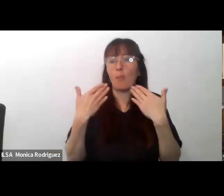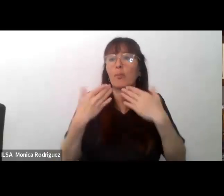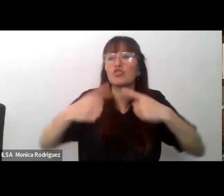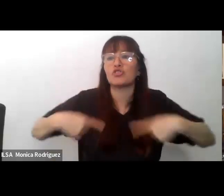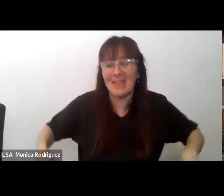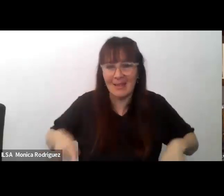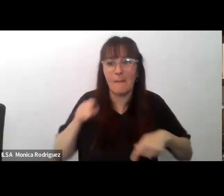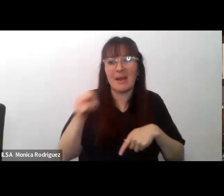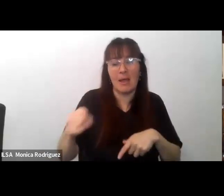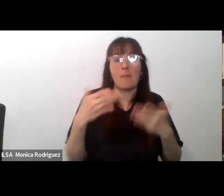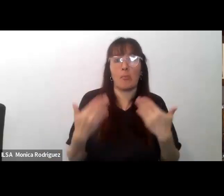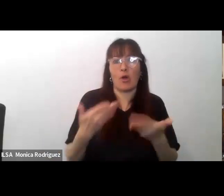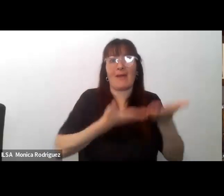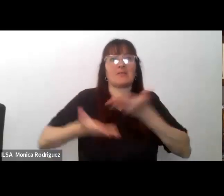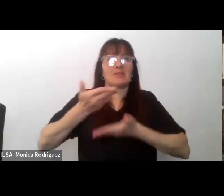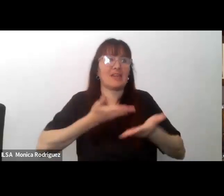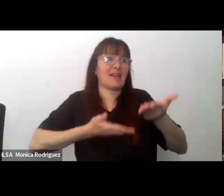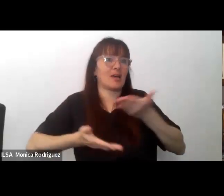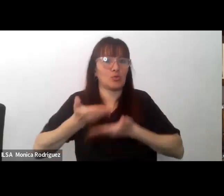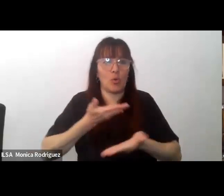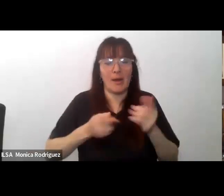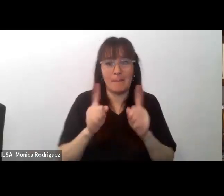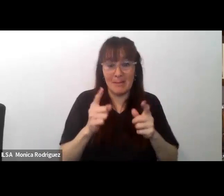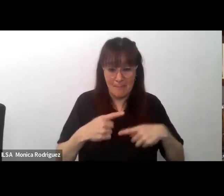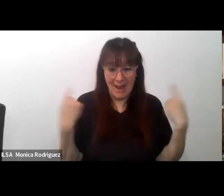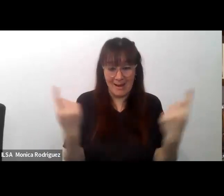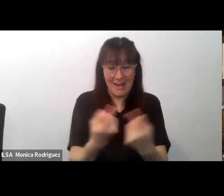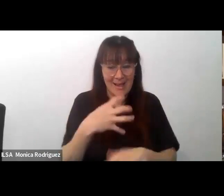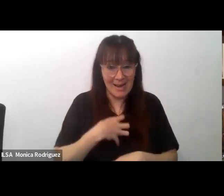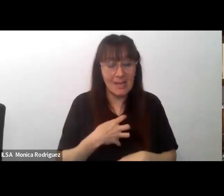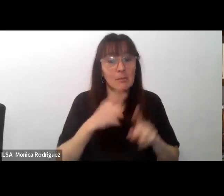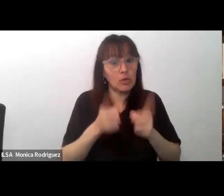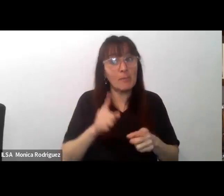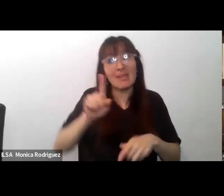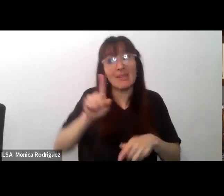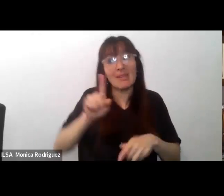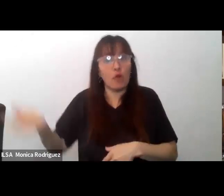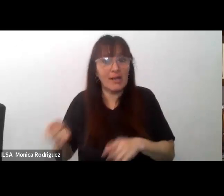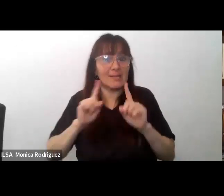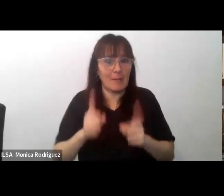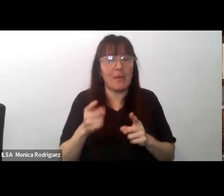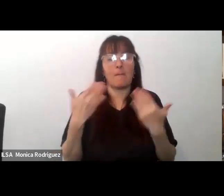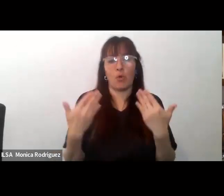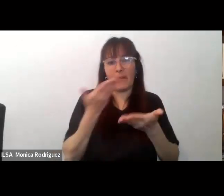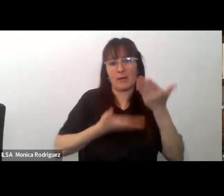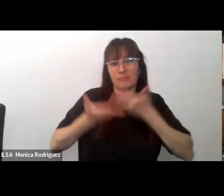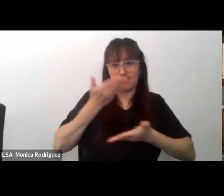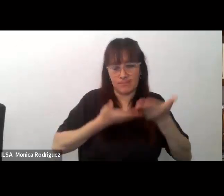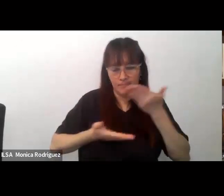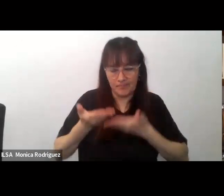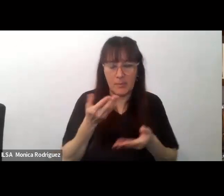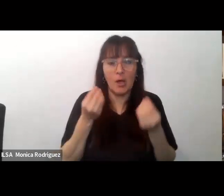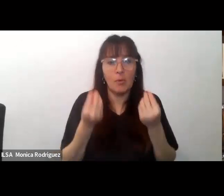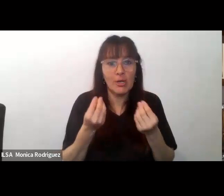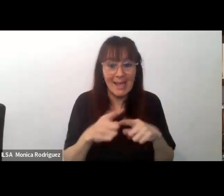poder interactuar con el otro en la clase pero también por fuera de ella porque lo que pasa en el medio